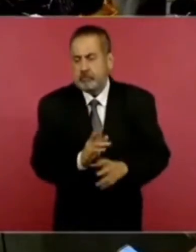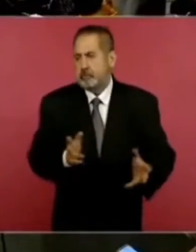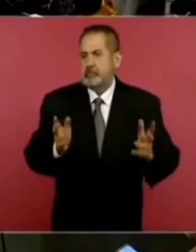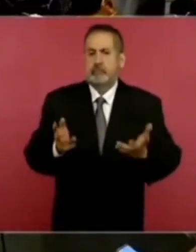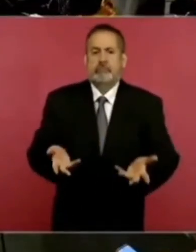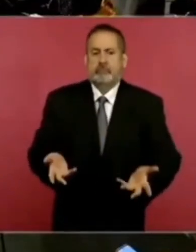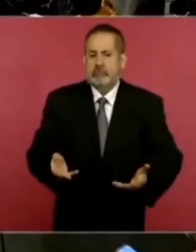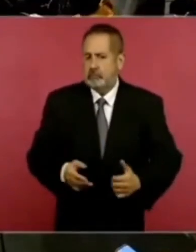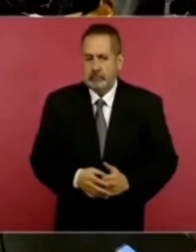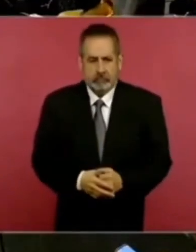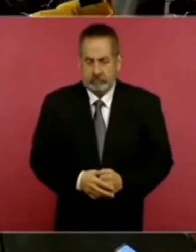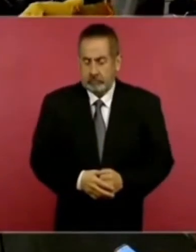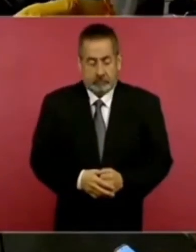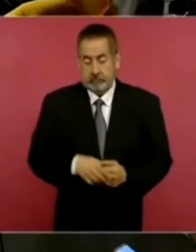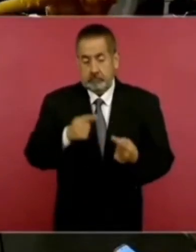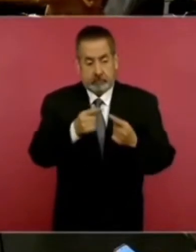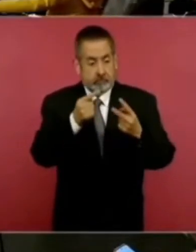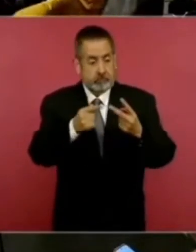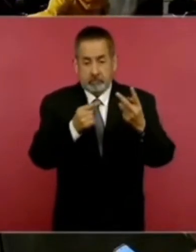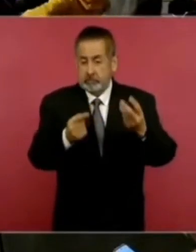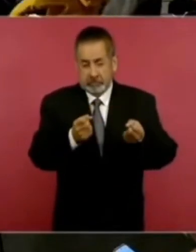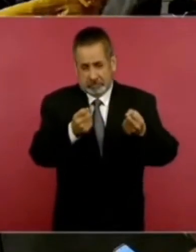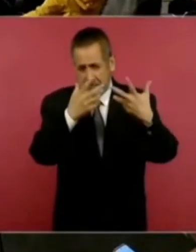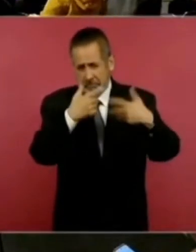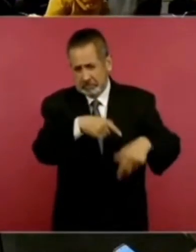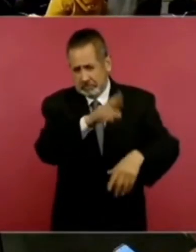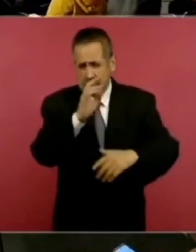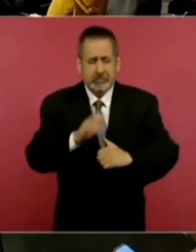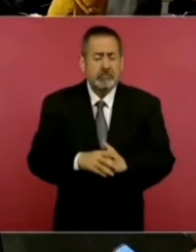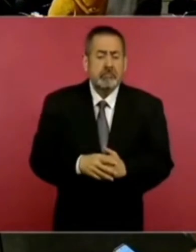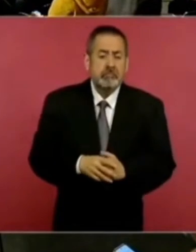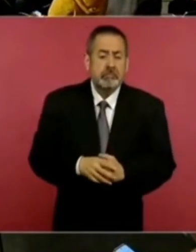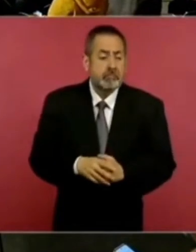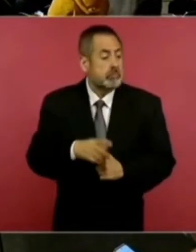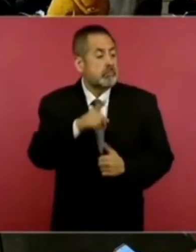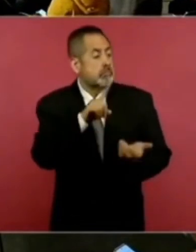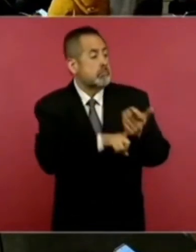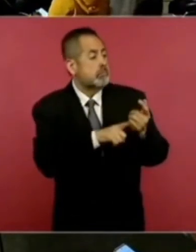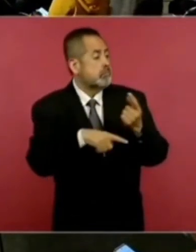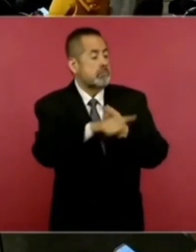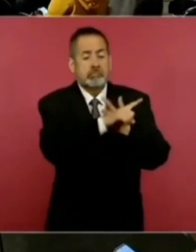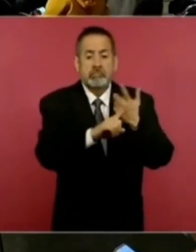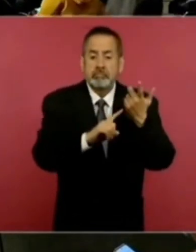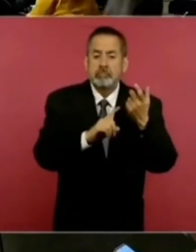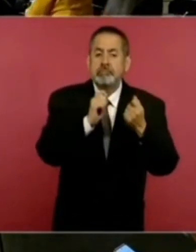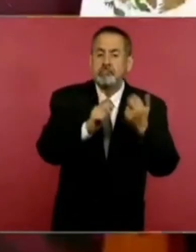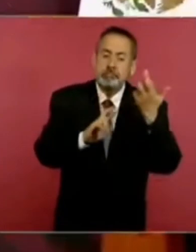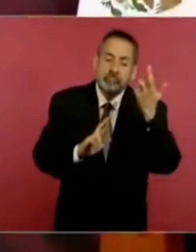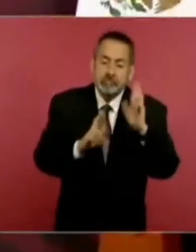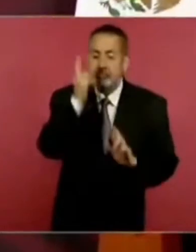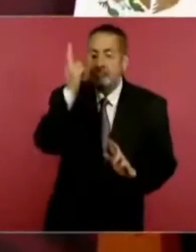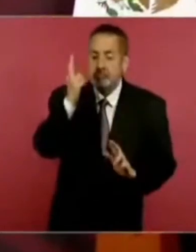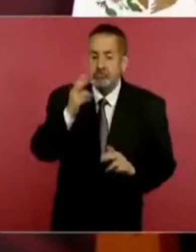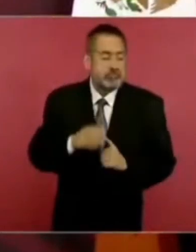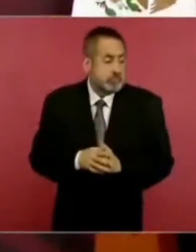Y así muchos otros. Pero como van a estar de huelga,